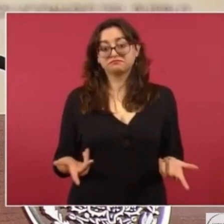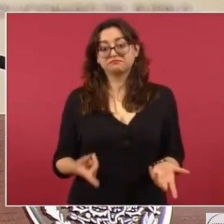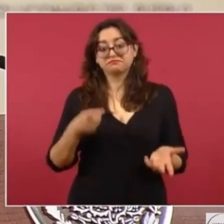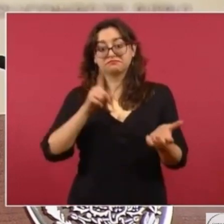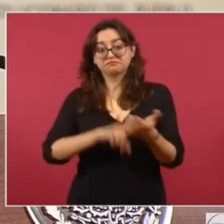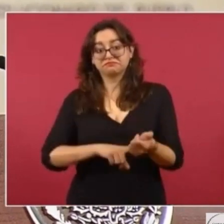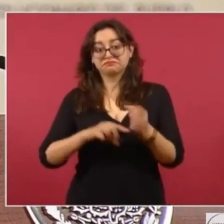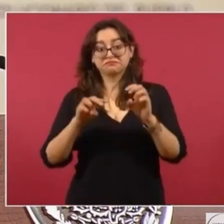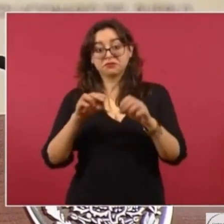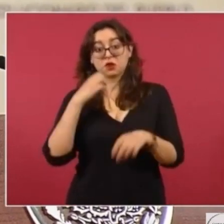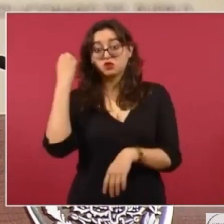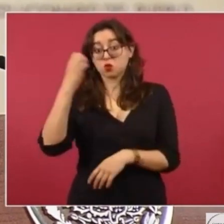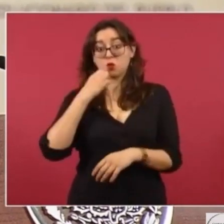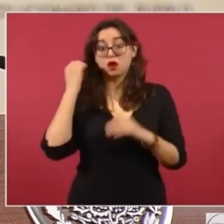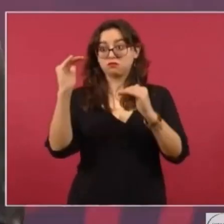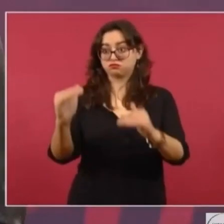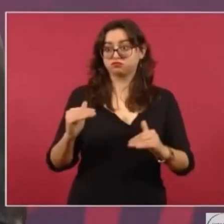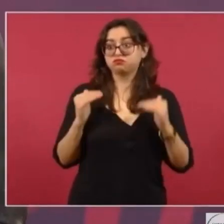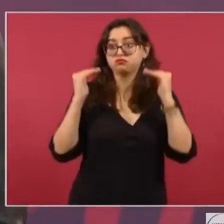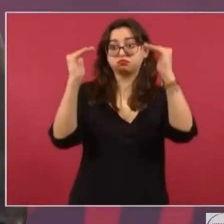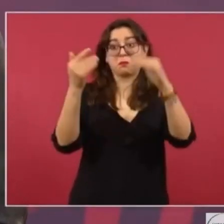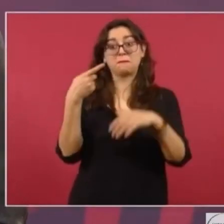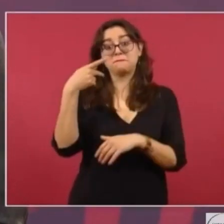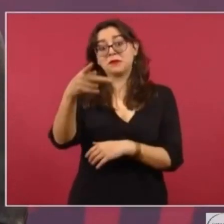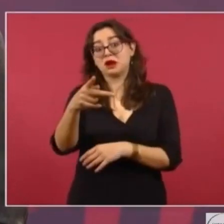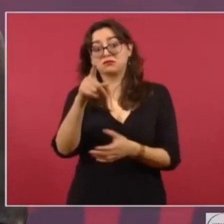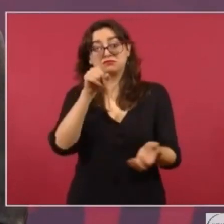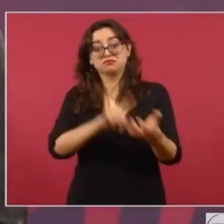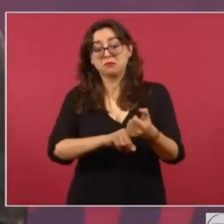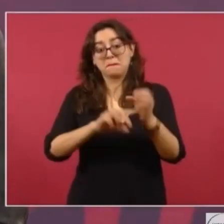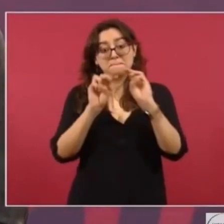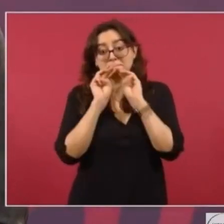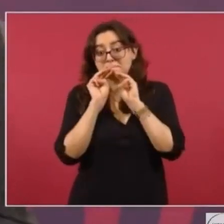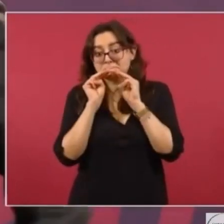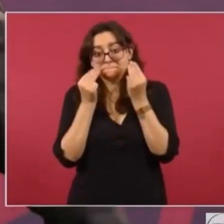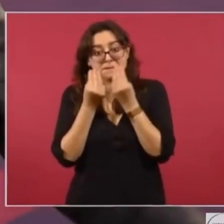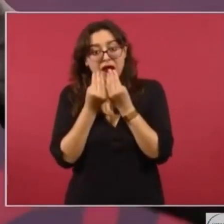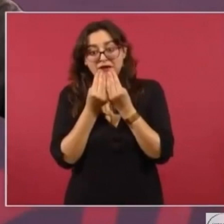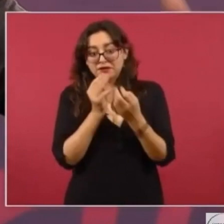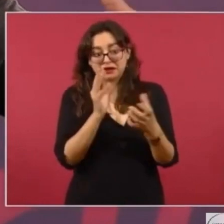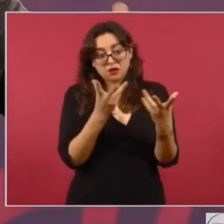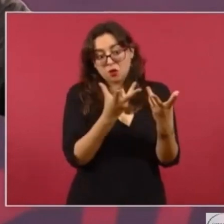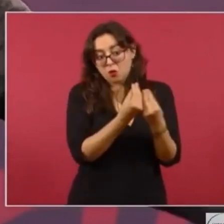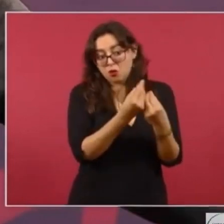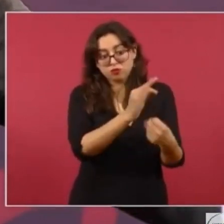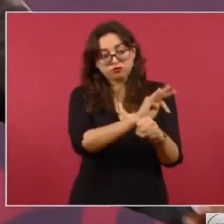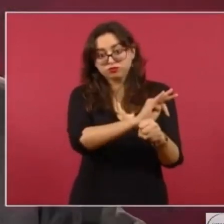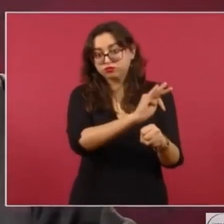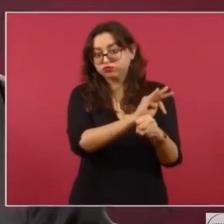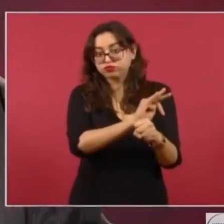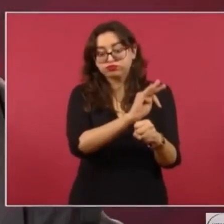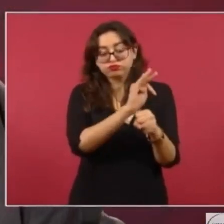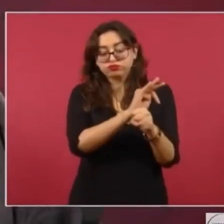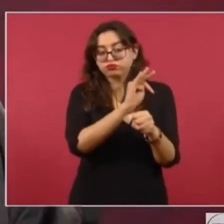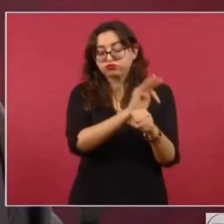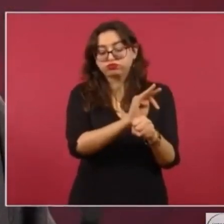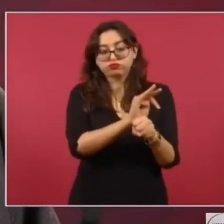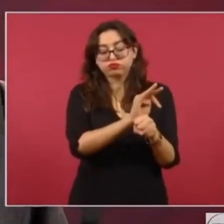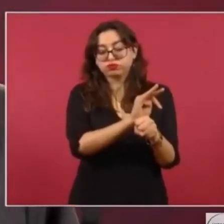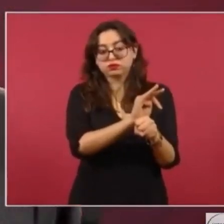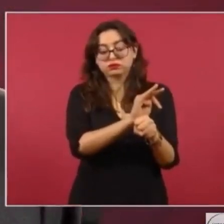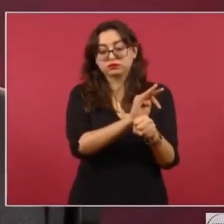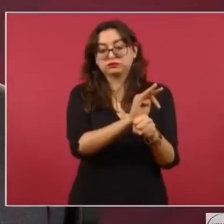y existen también